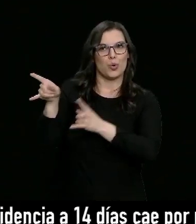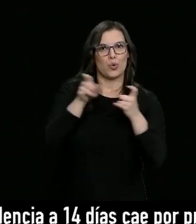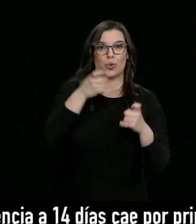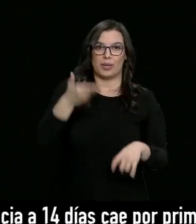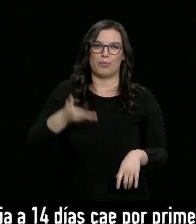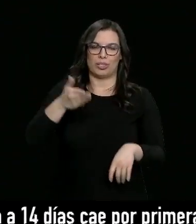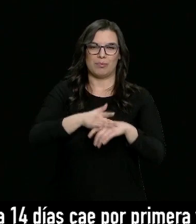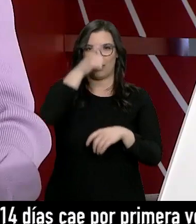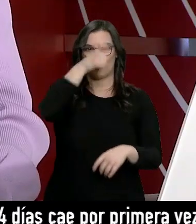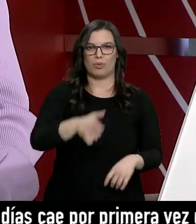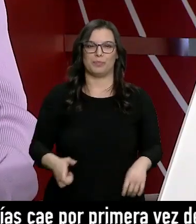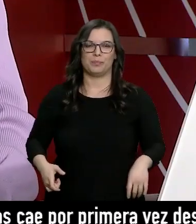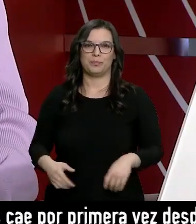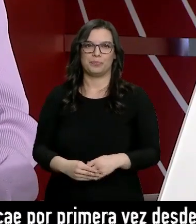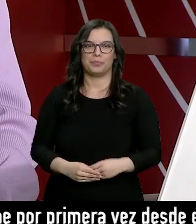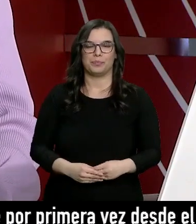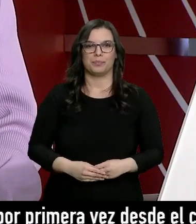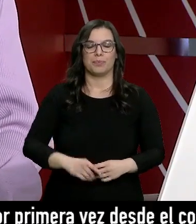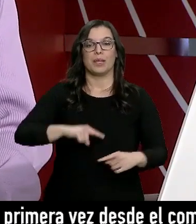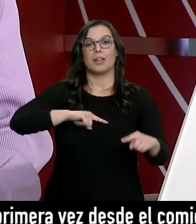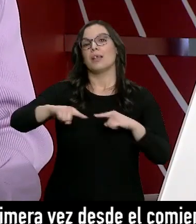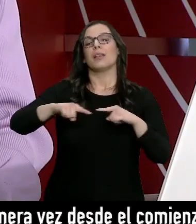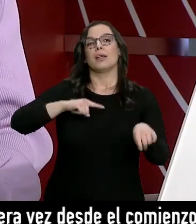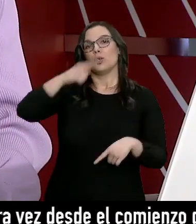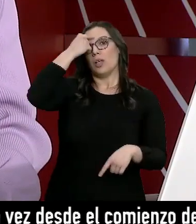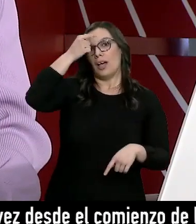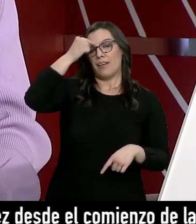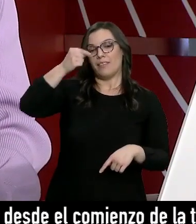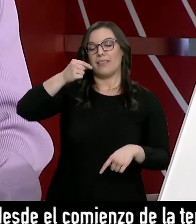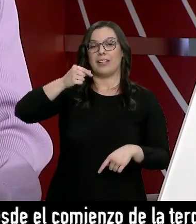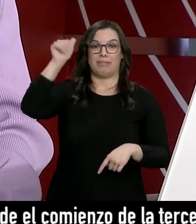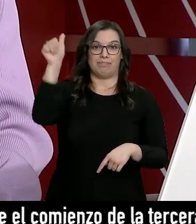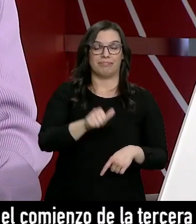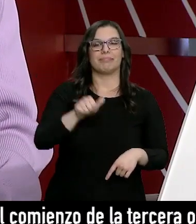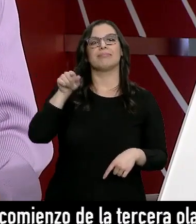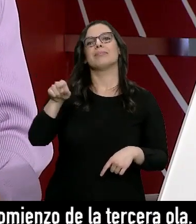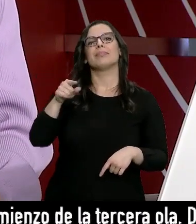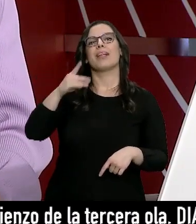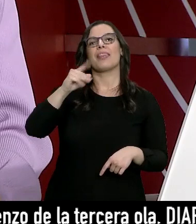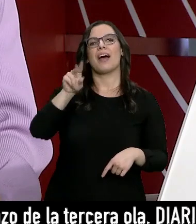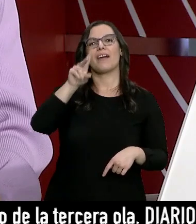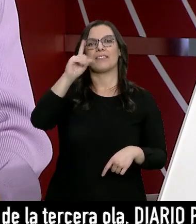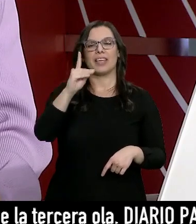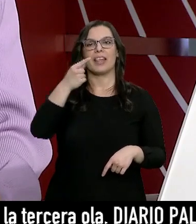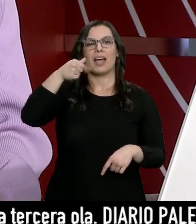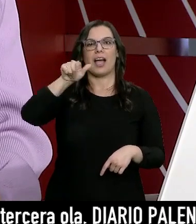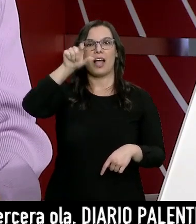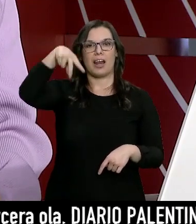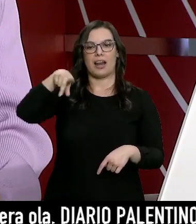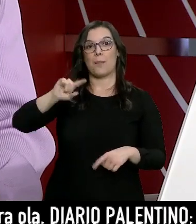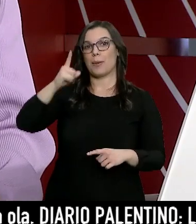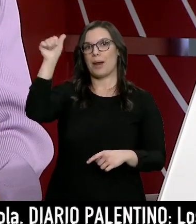pueblo leonés. El director abulense, David Galán, ha conseguido tres nominaciones a los premios Goya con su primer